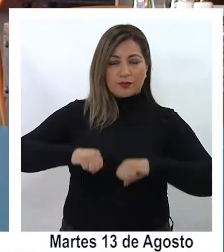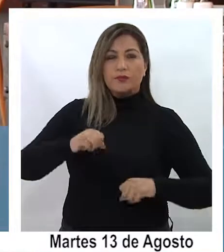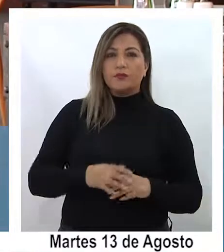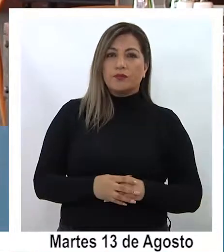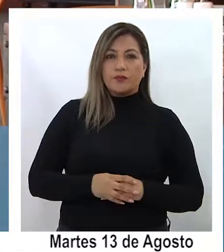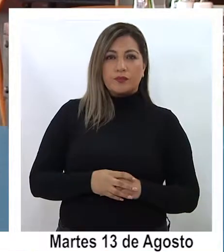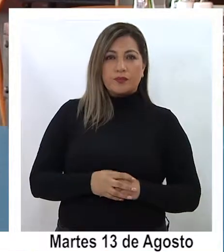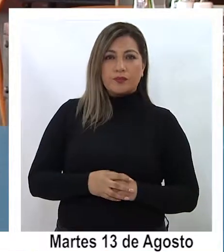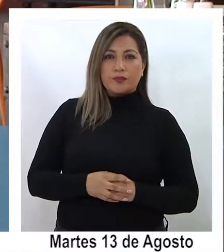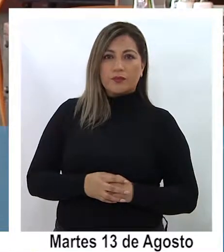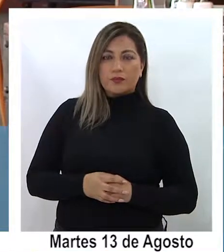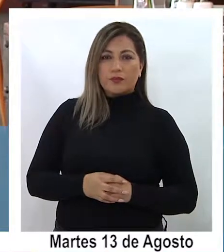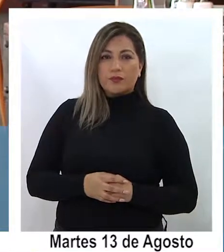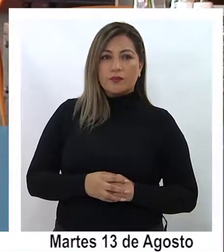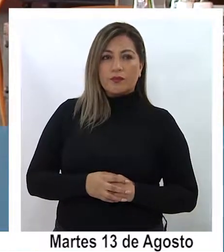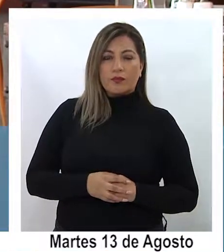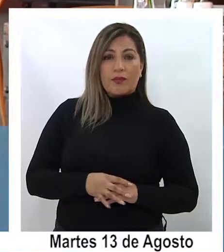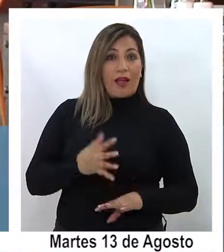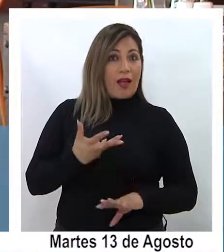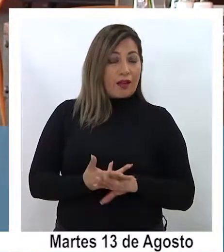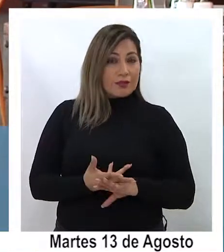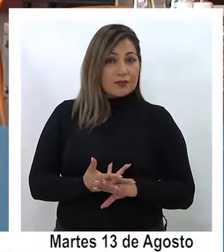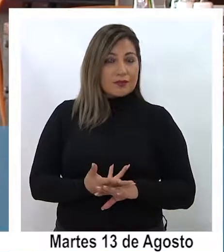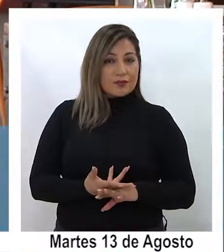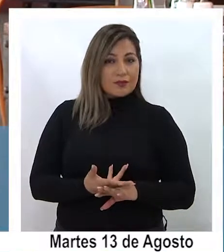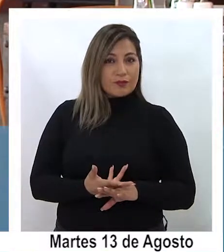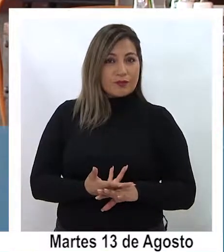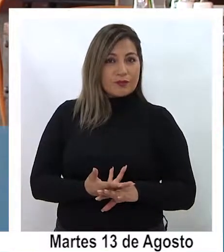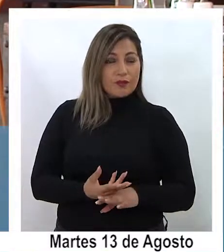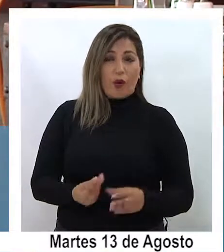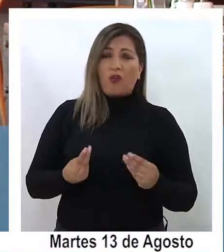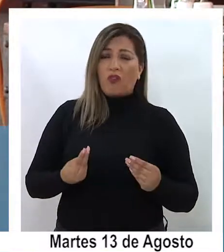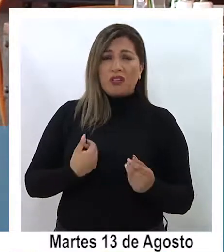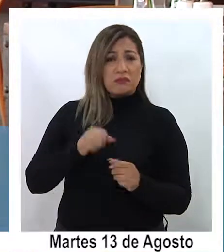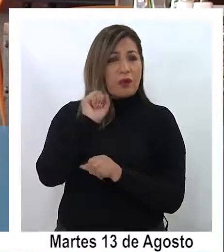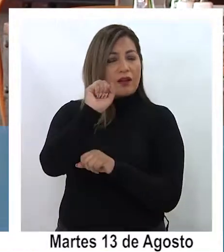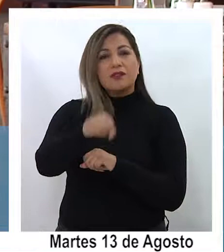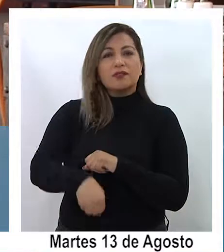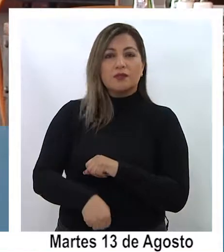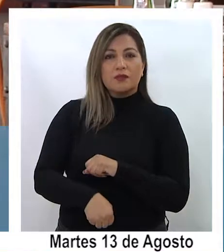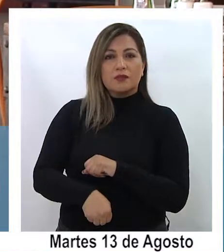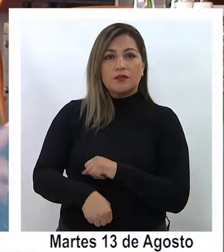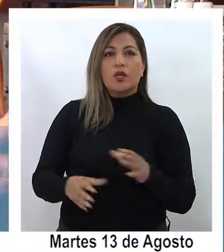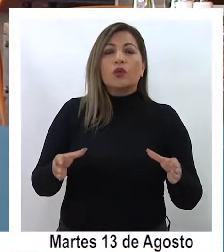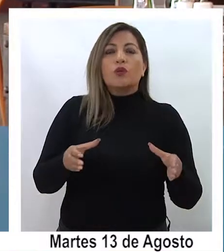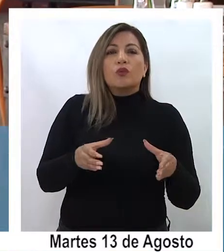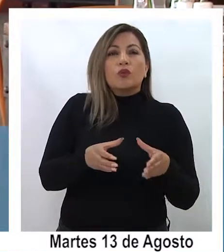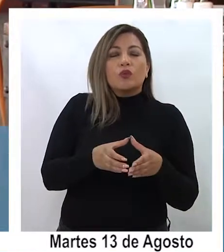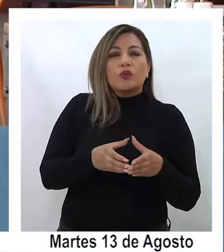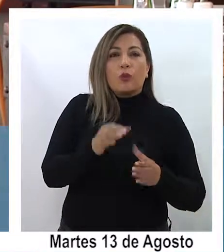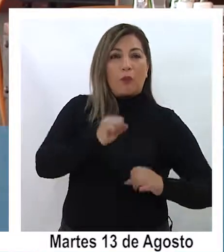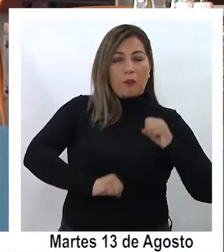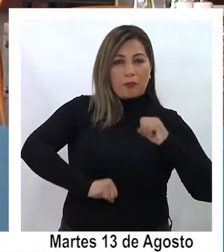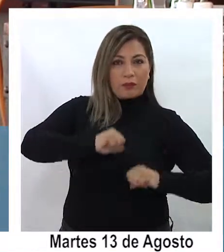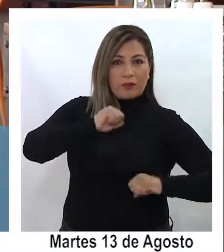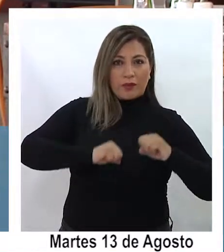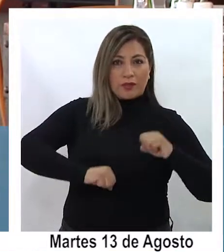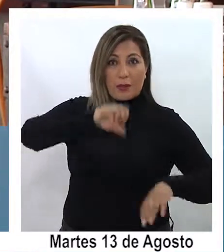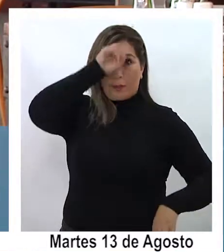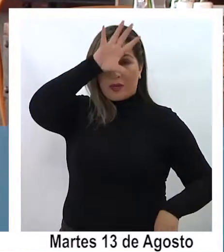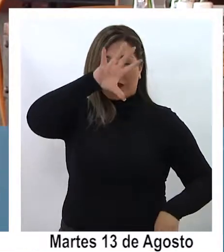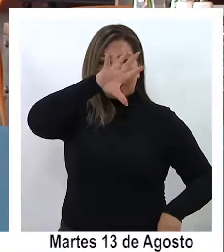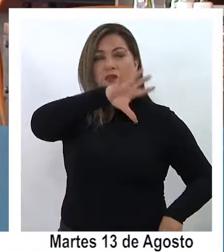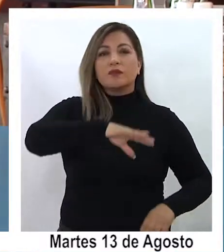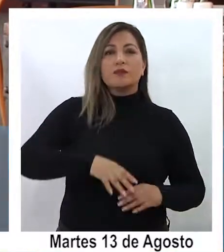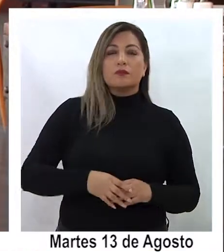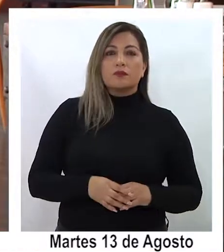hay una muy buena acogida por parte del gremio en particular que usted me pregunta de las mineras